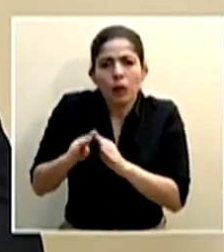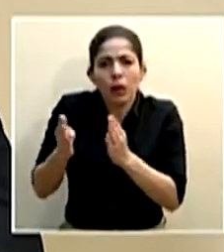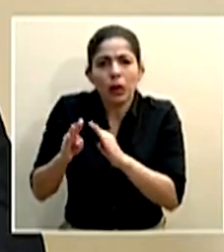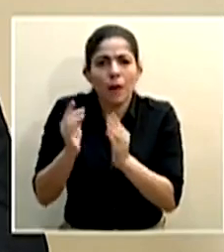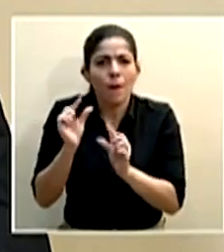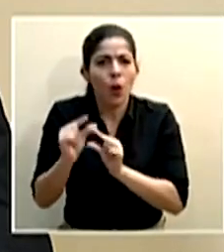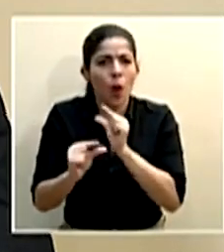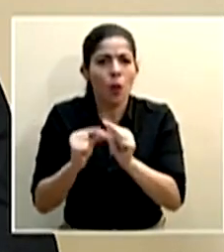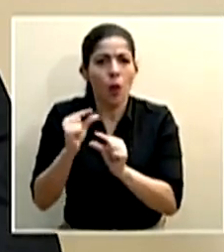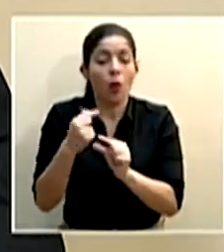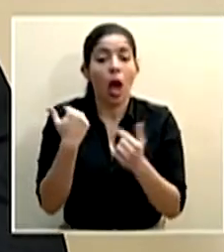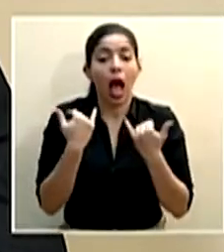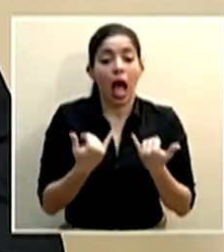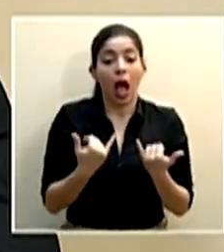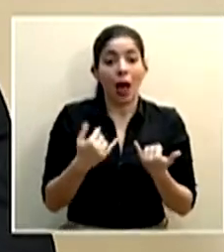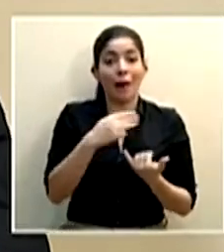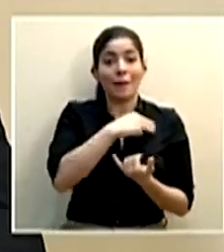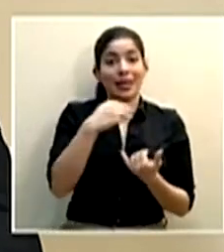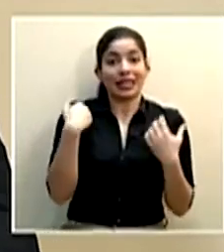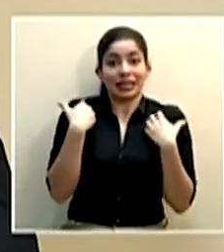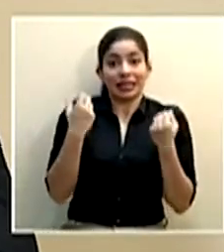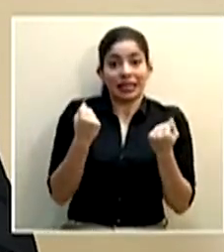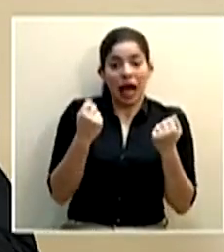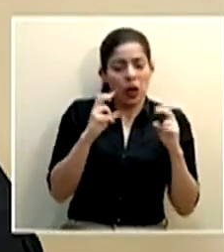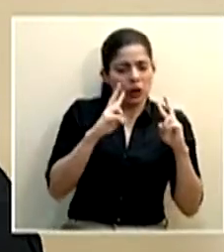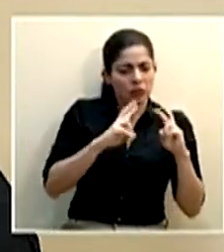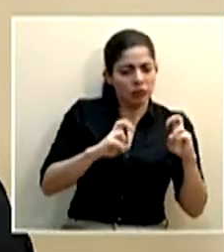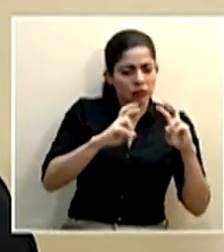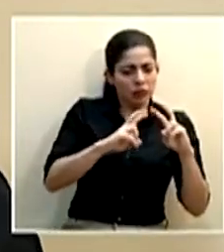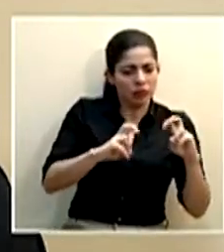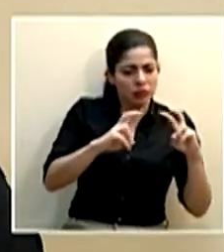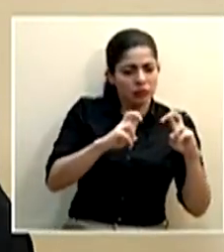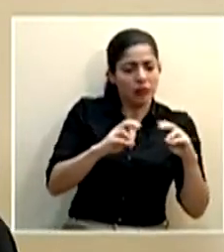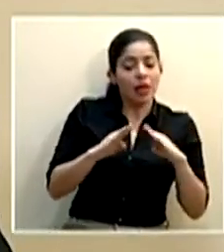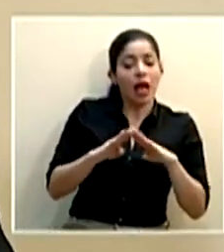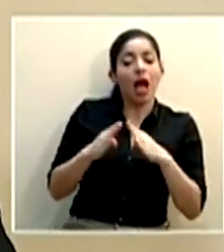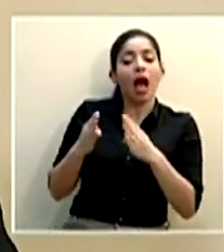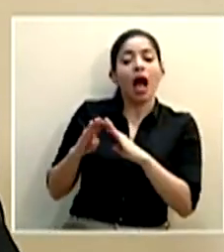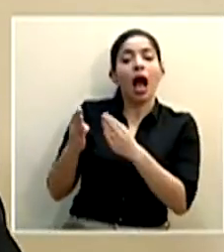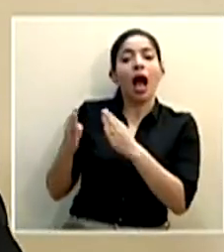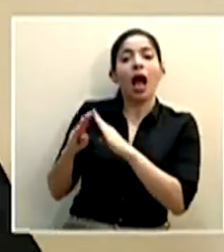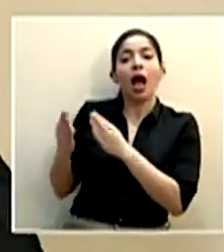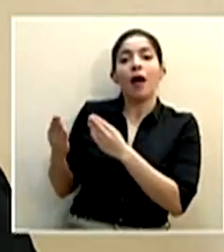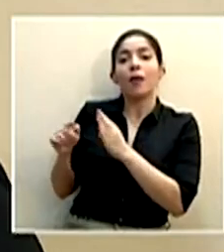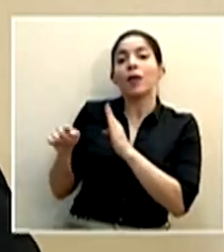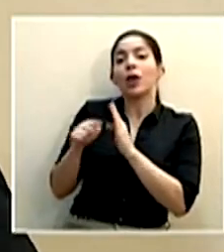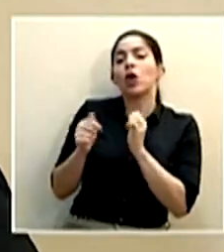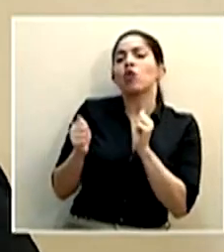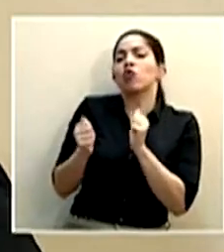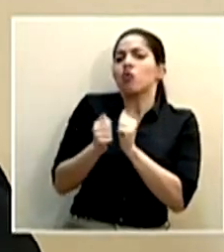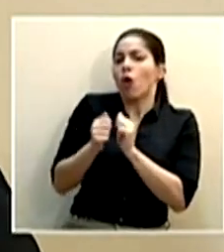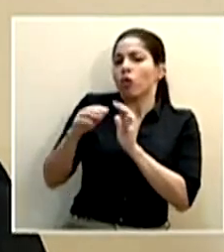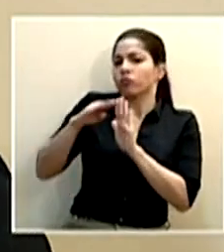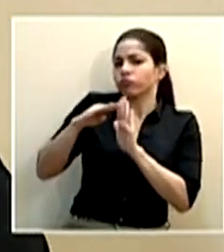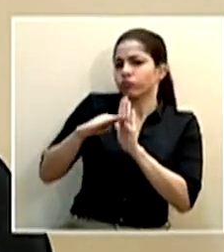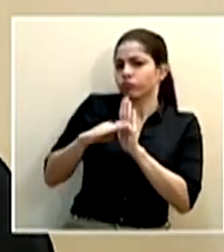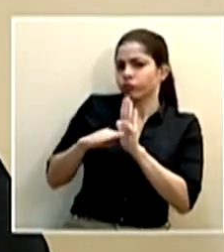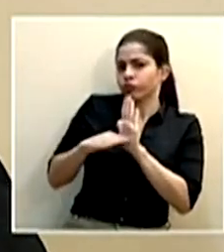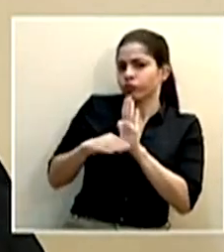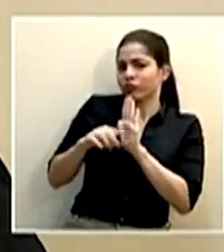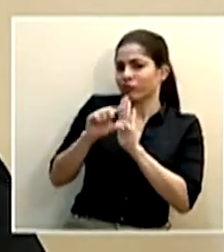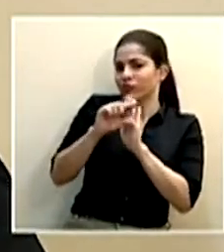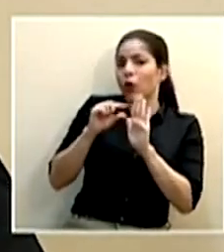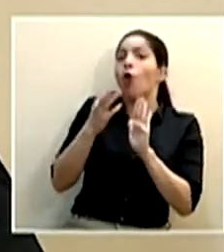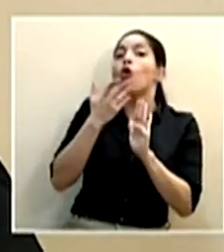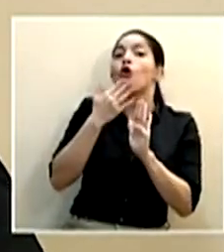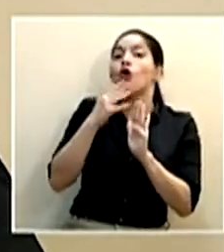valoraciones de lo que ha mostrado el ministro de salud? Primero se abre con una serie de medidas, las que estaban en color en